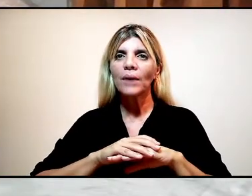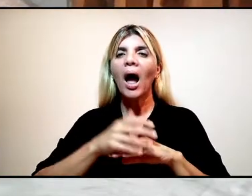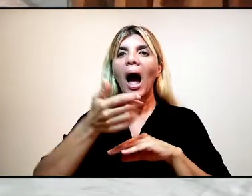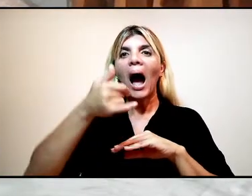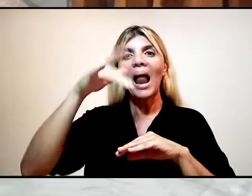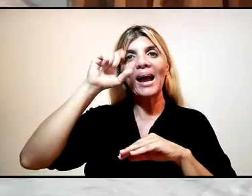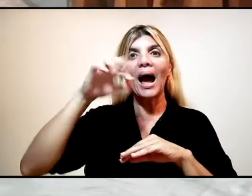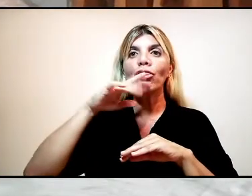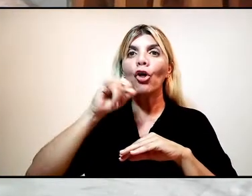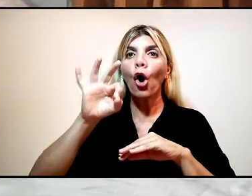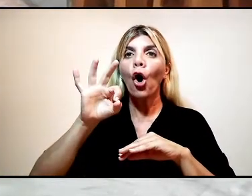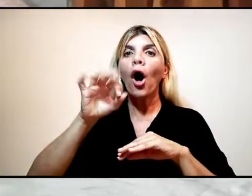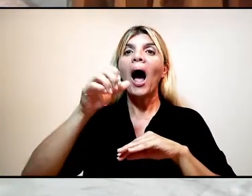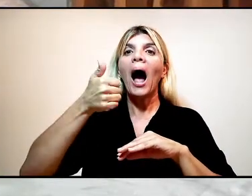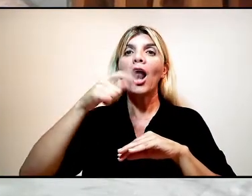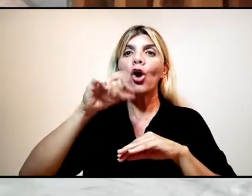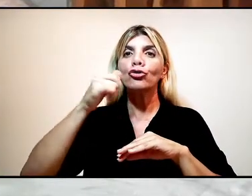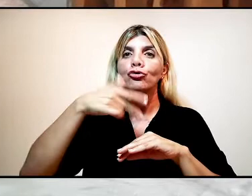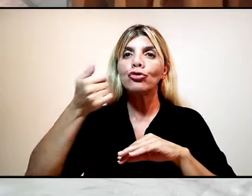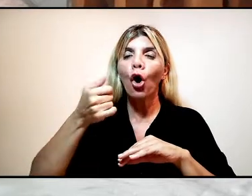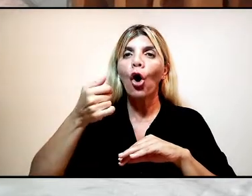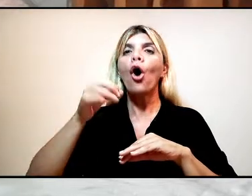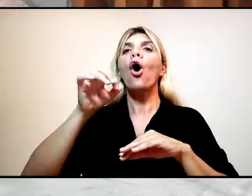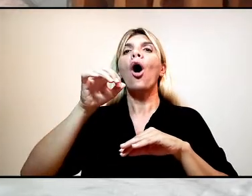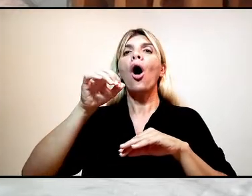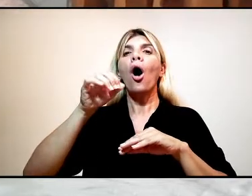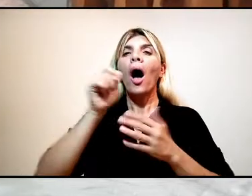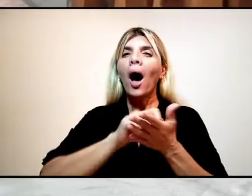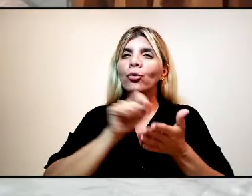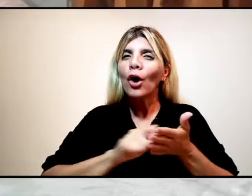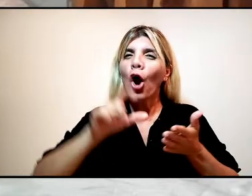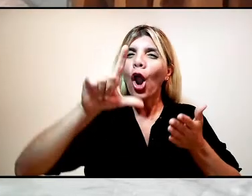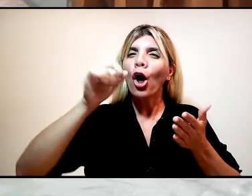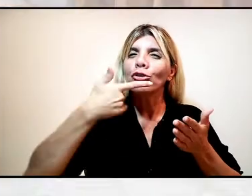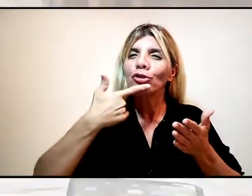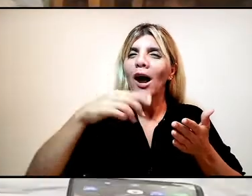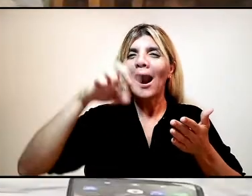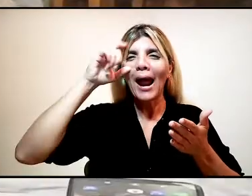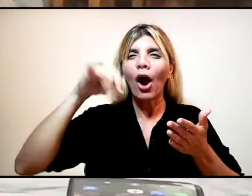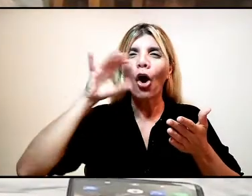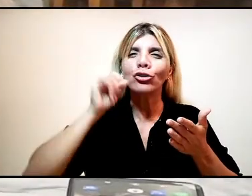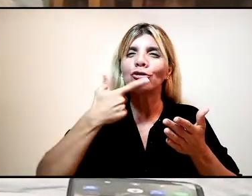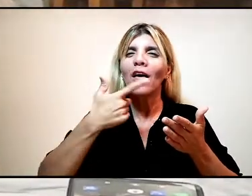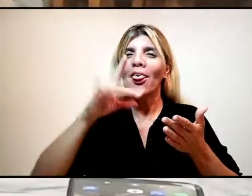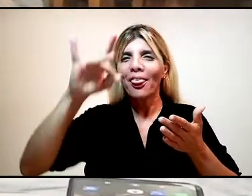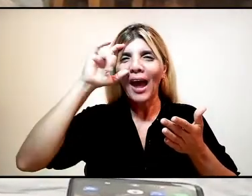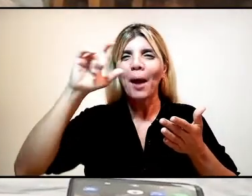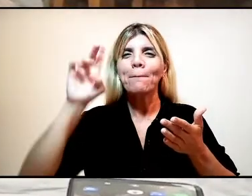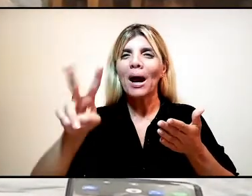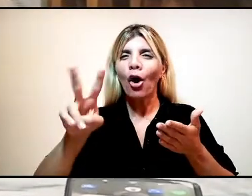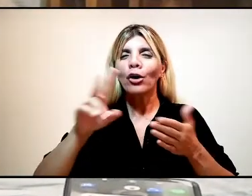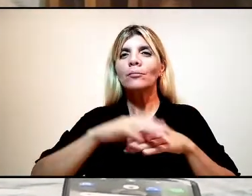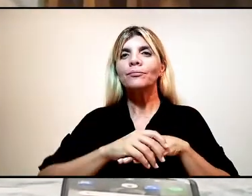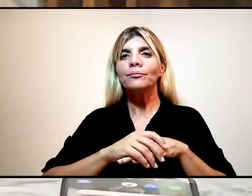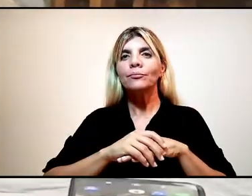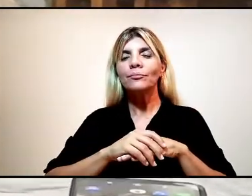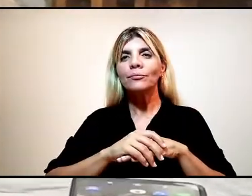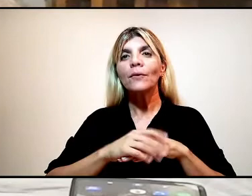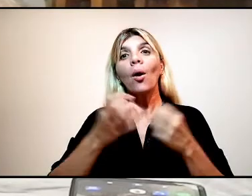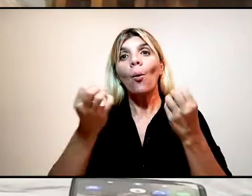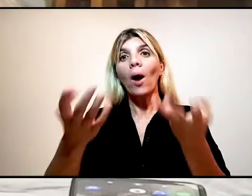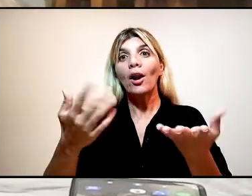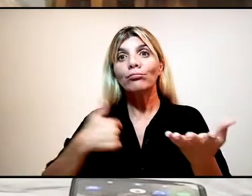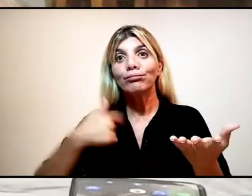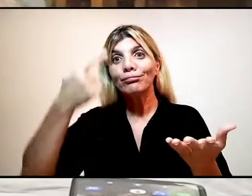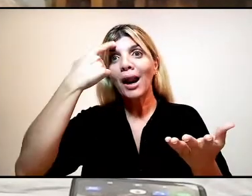Alejandro Alonso, autor de Los Rengos de Perón. Bueno, para mí la importancia que